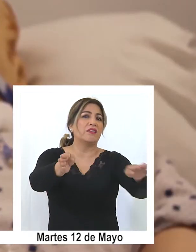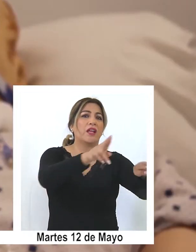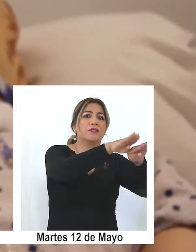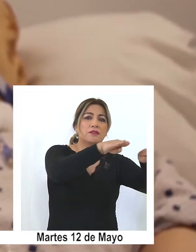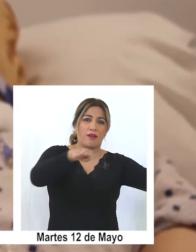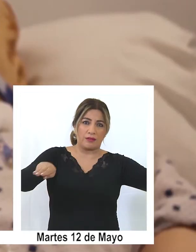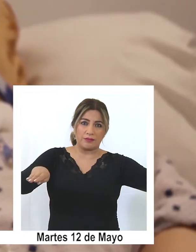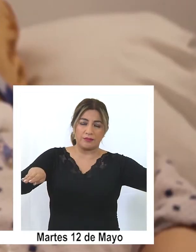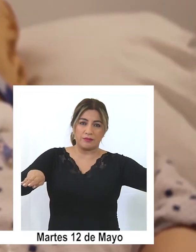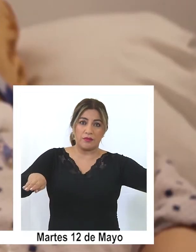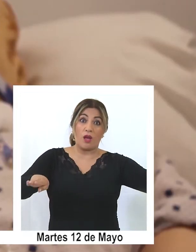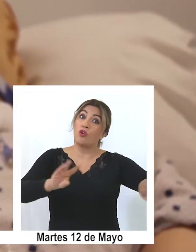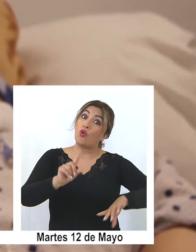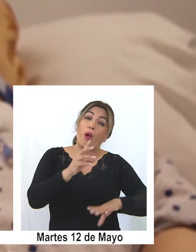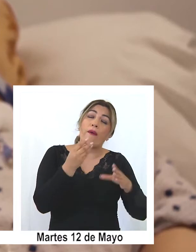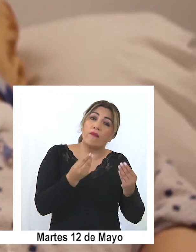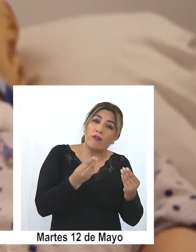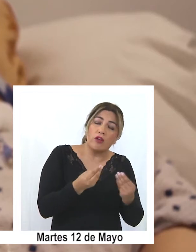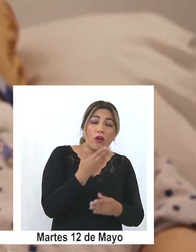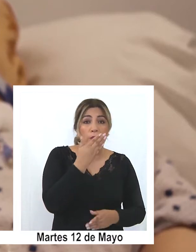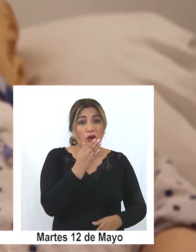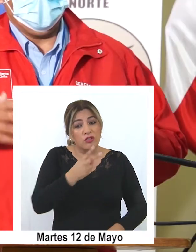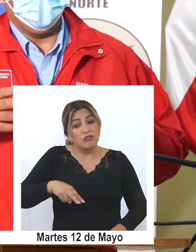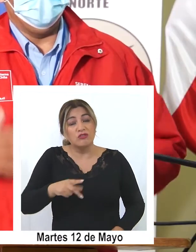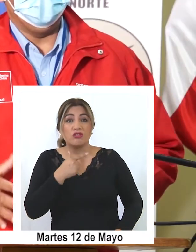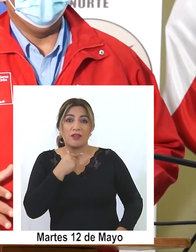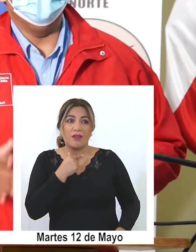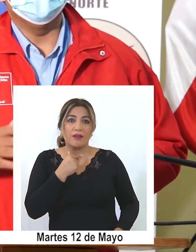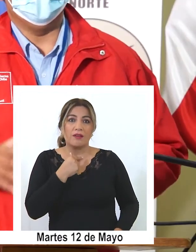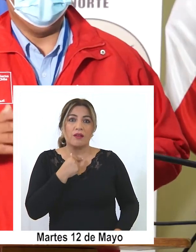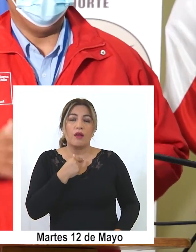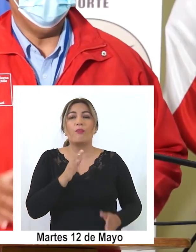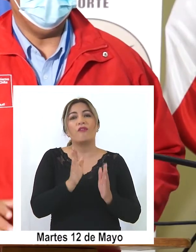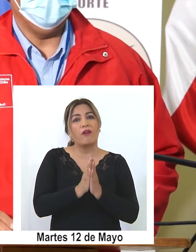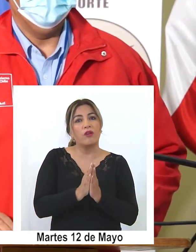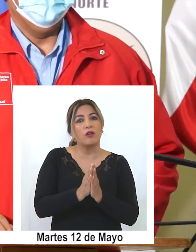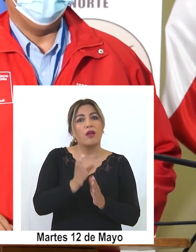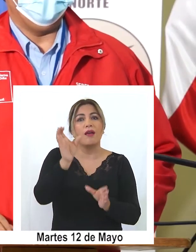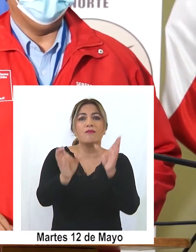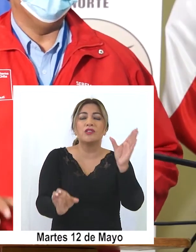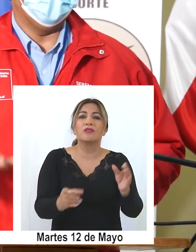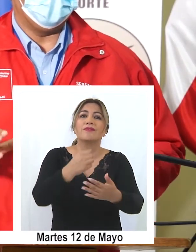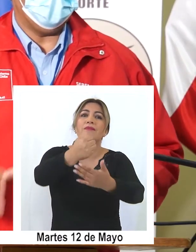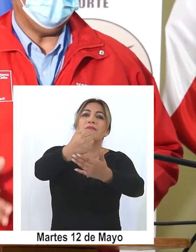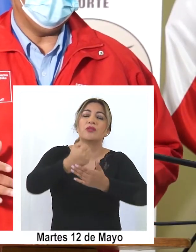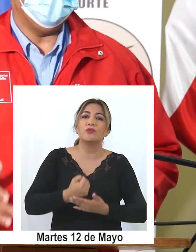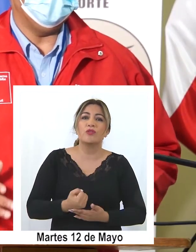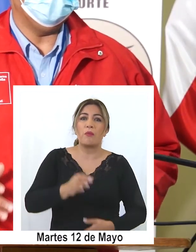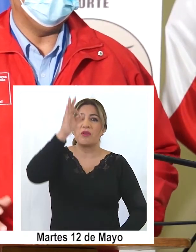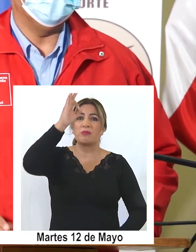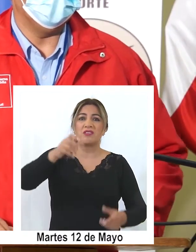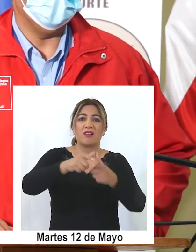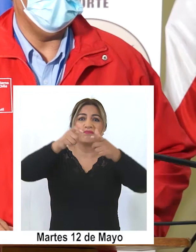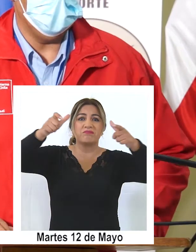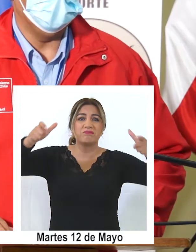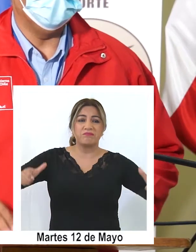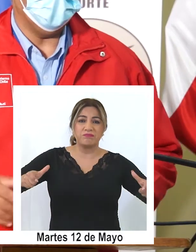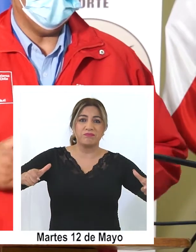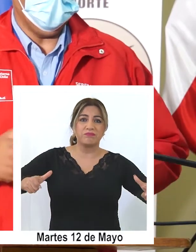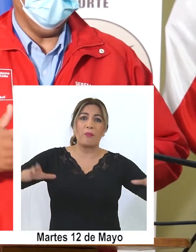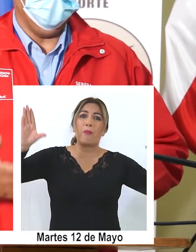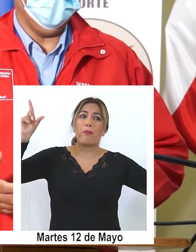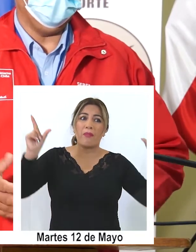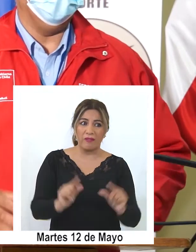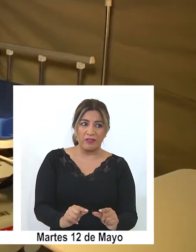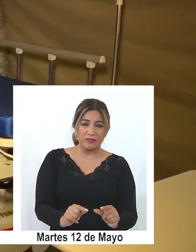de cama. No es lo ideal, no es lo que queremos, lo que queremos es que la comunidad nos ayude para bajar la demanda asistencial que tenemos